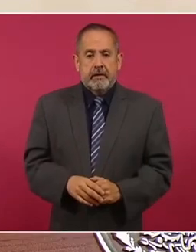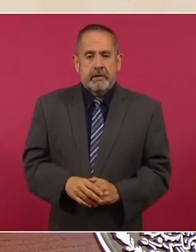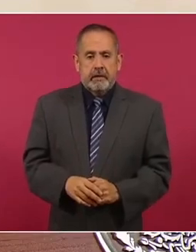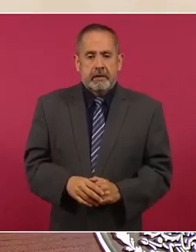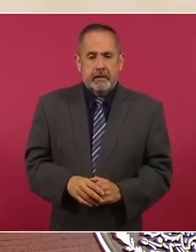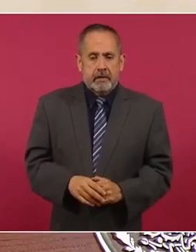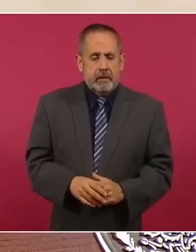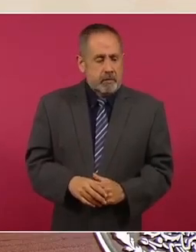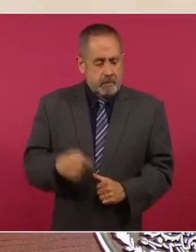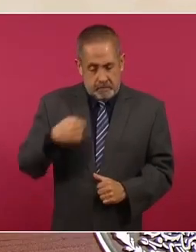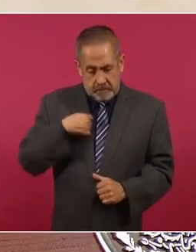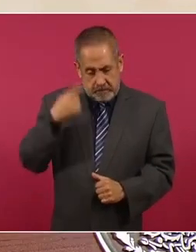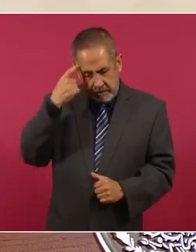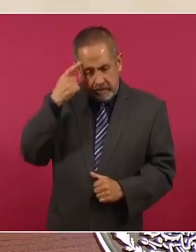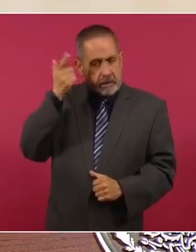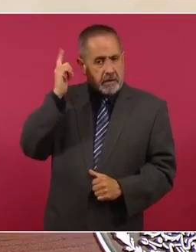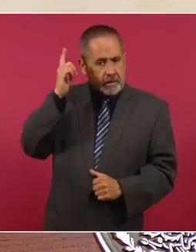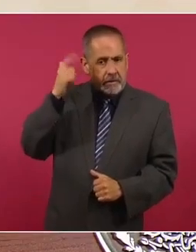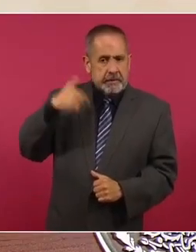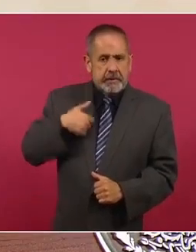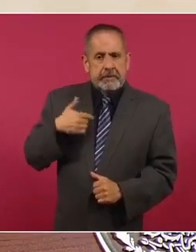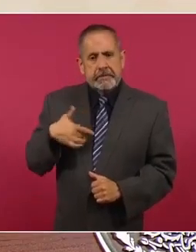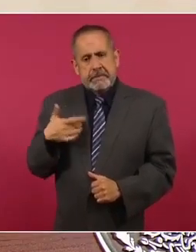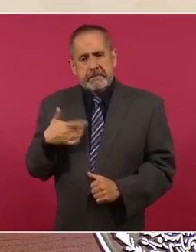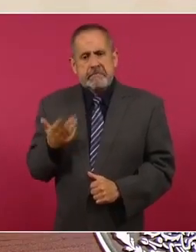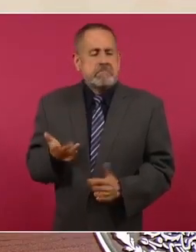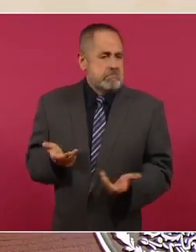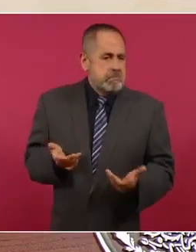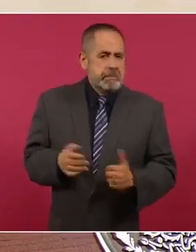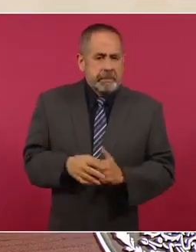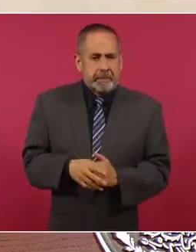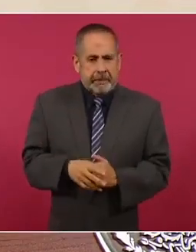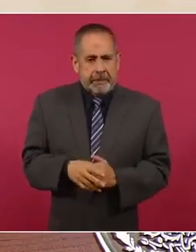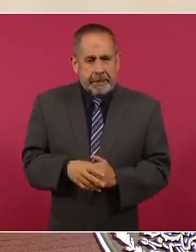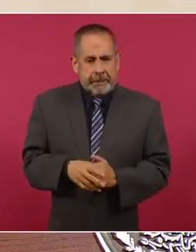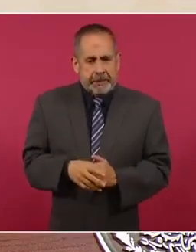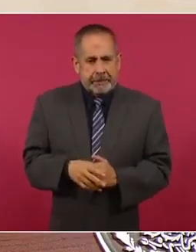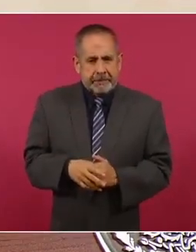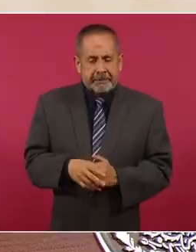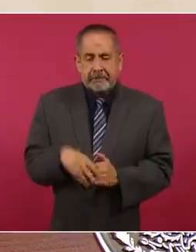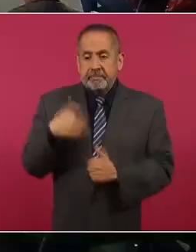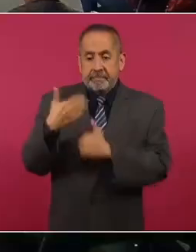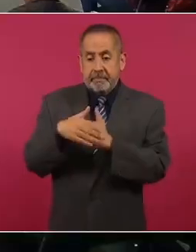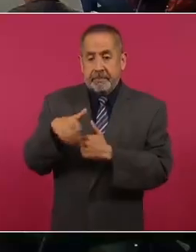yo espero que se tenga mayoría